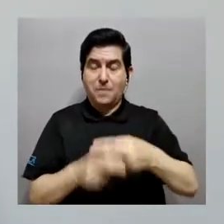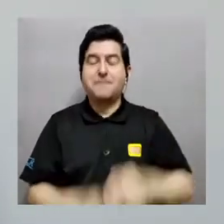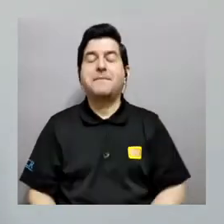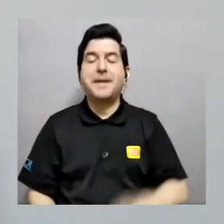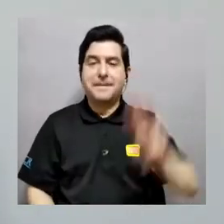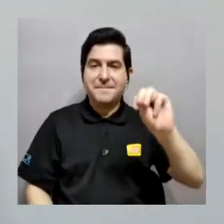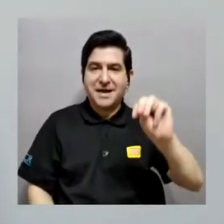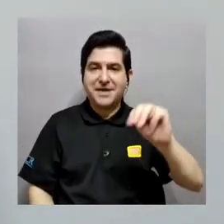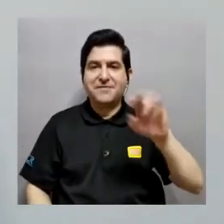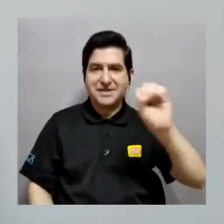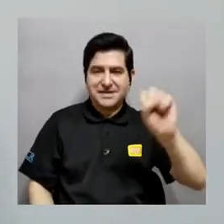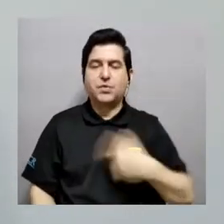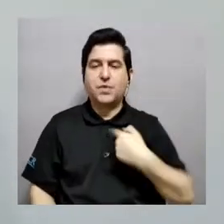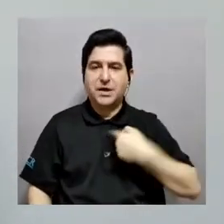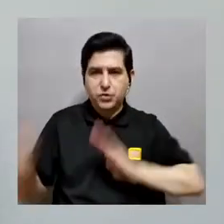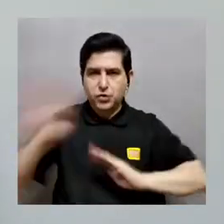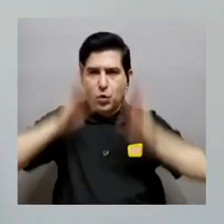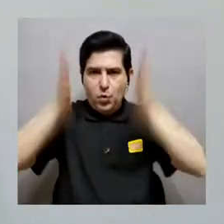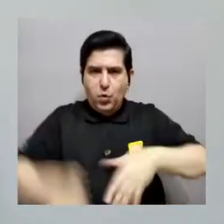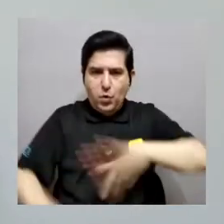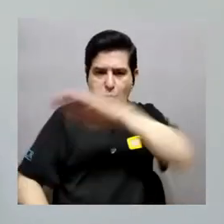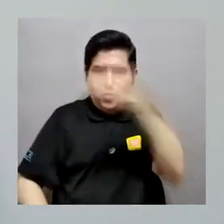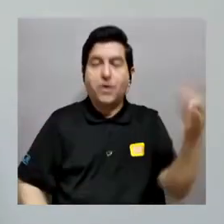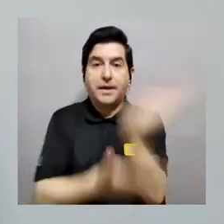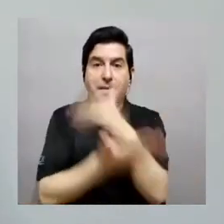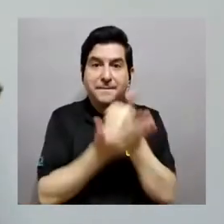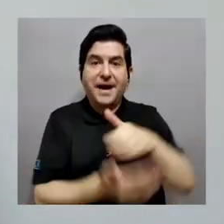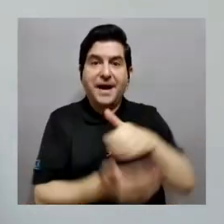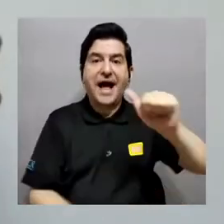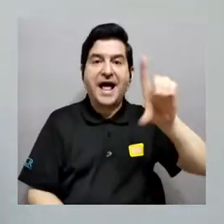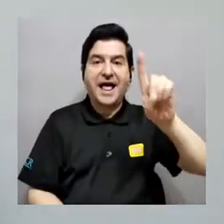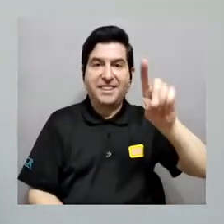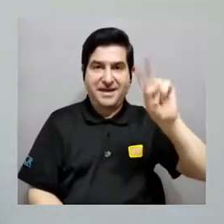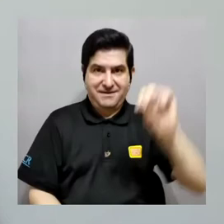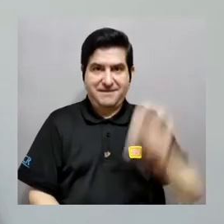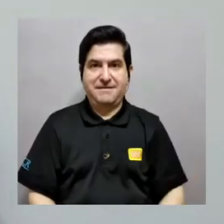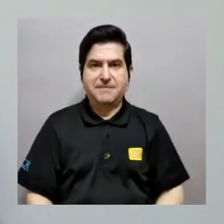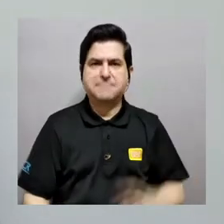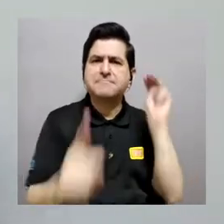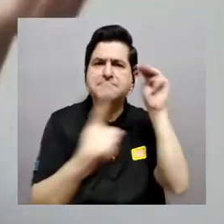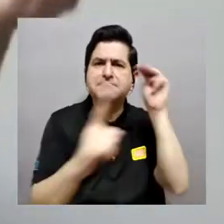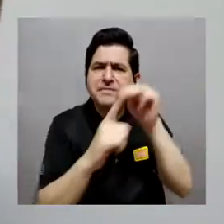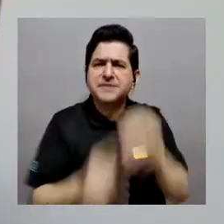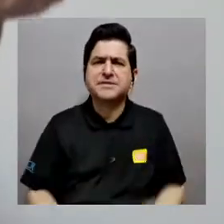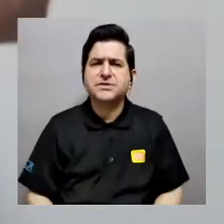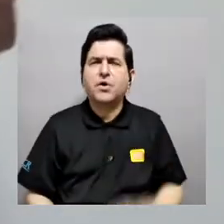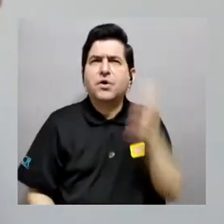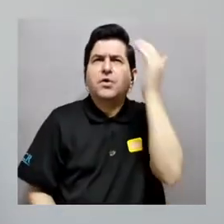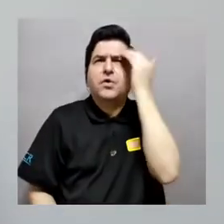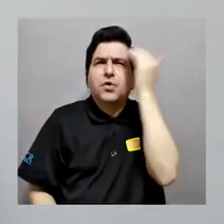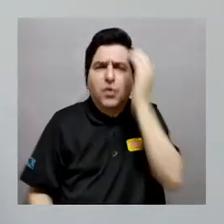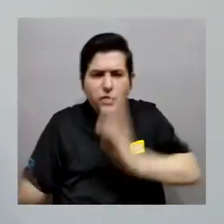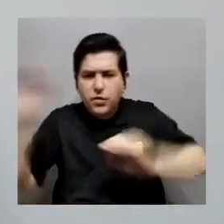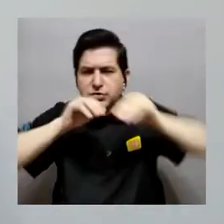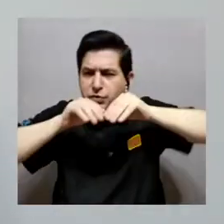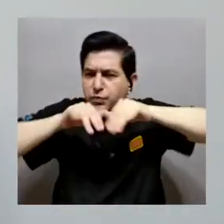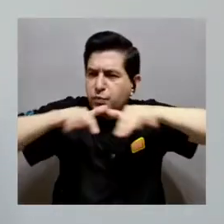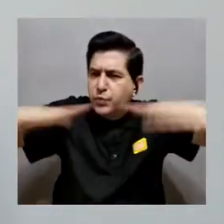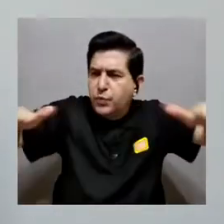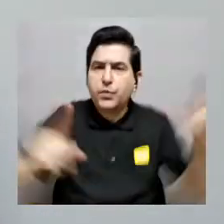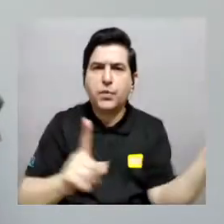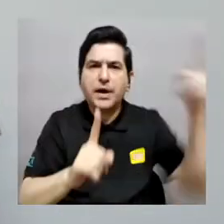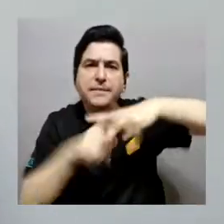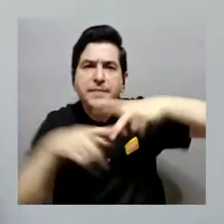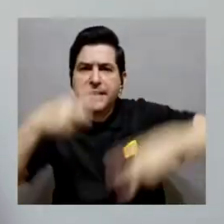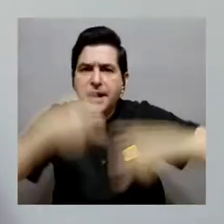Sandoval, soy bióloga marina y soy parte de ADN, donde nuestra misión es expandir el conocimiento científico y